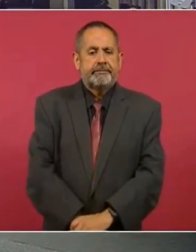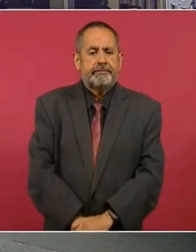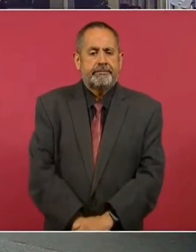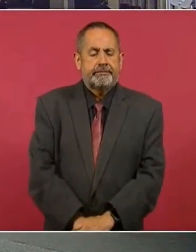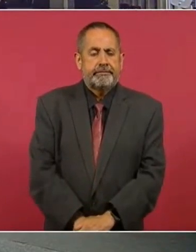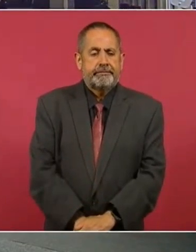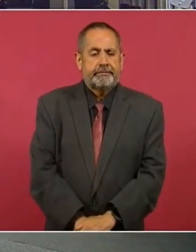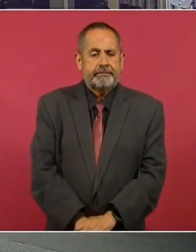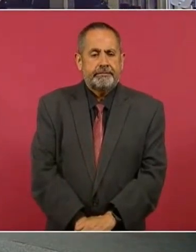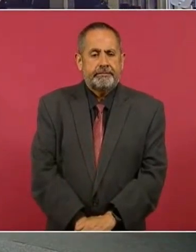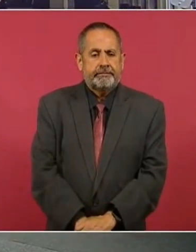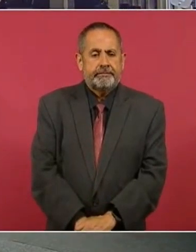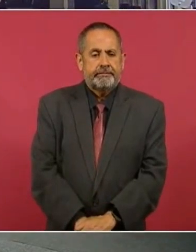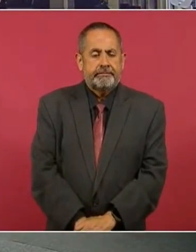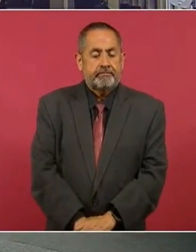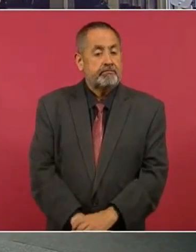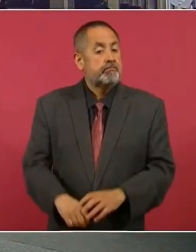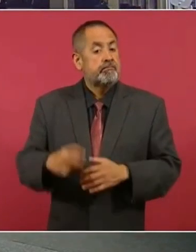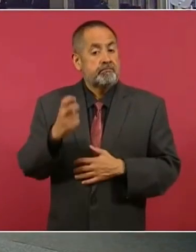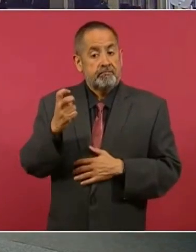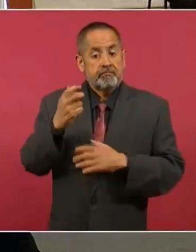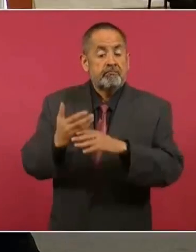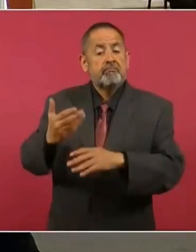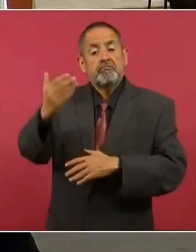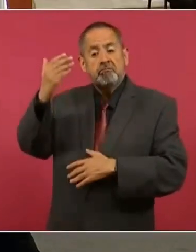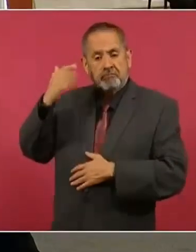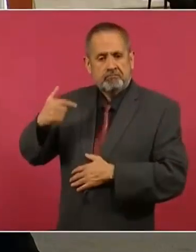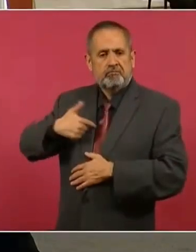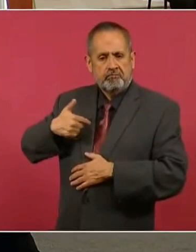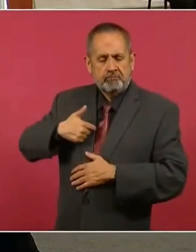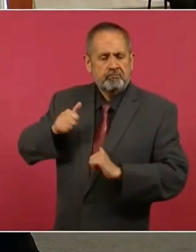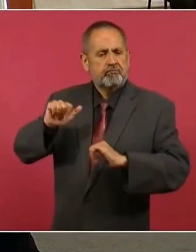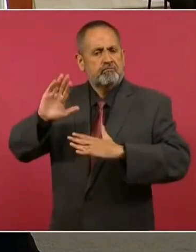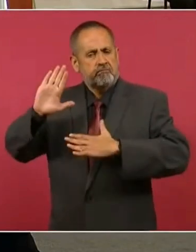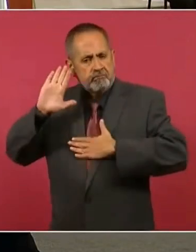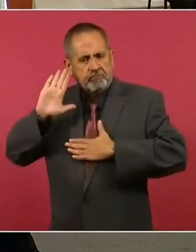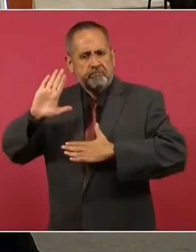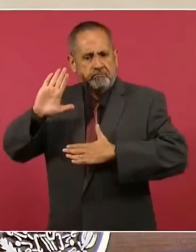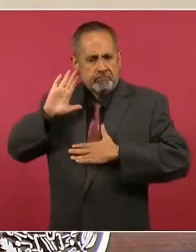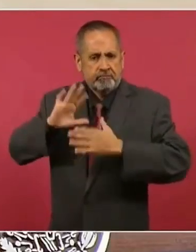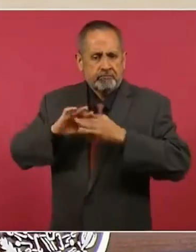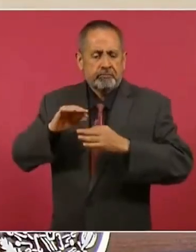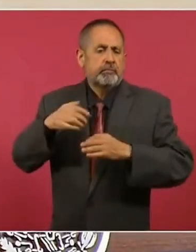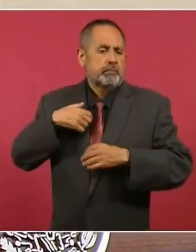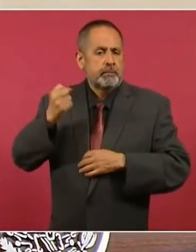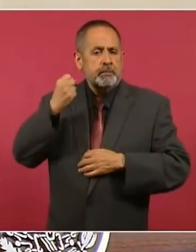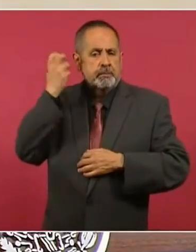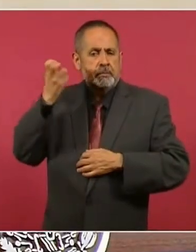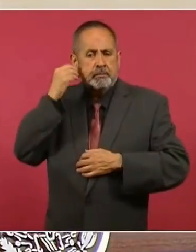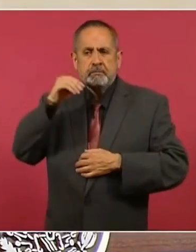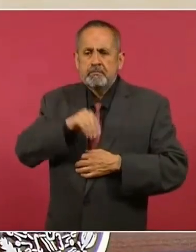Estos fueron compromisos que hicimos desde la campaña.